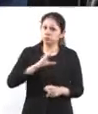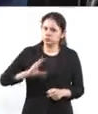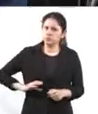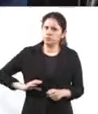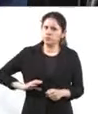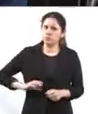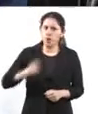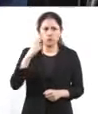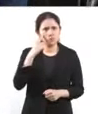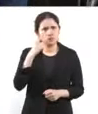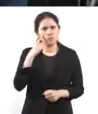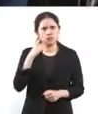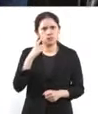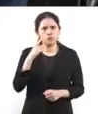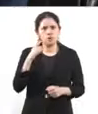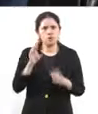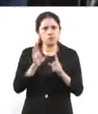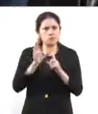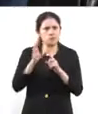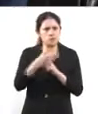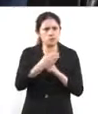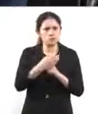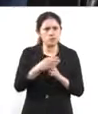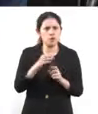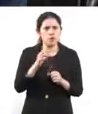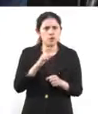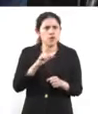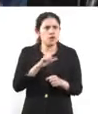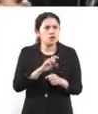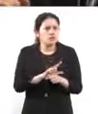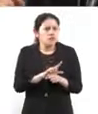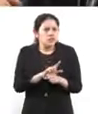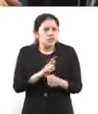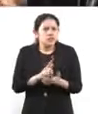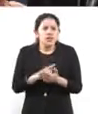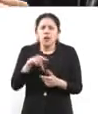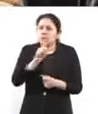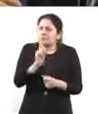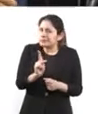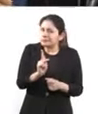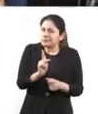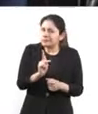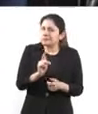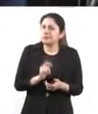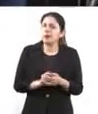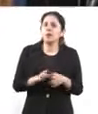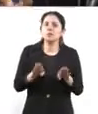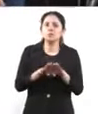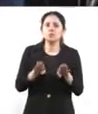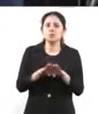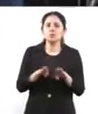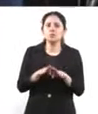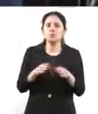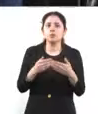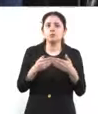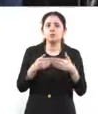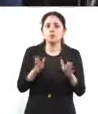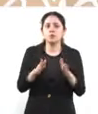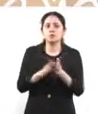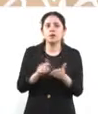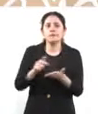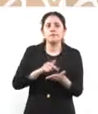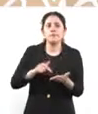se abriera una comisión especial de investigación, sino que también se abriera como una mesa donde pudiesen recoger